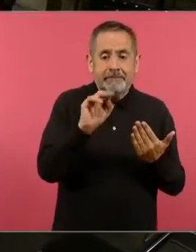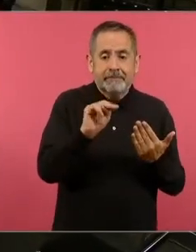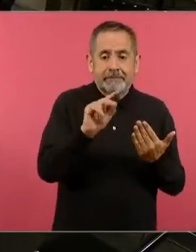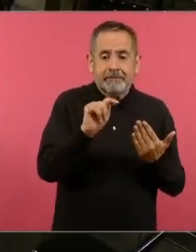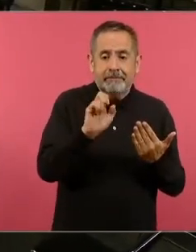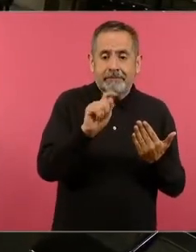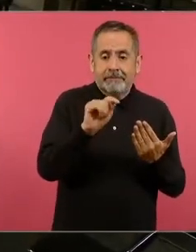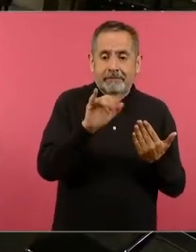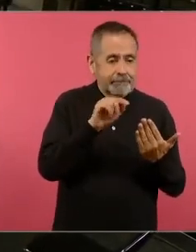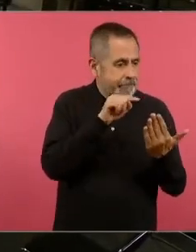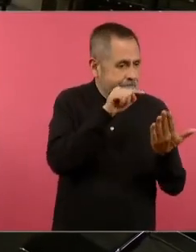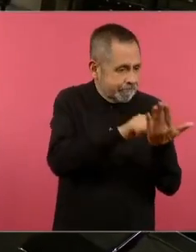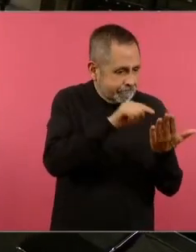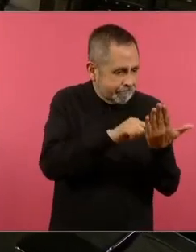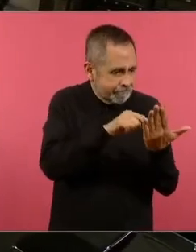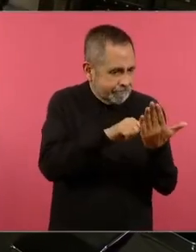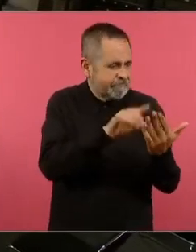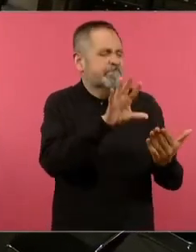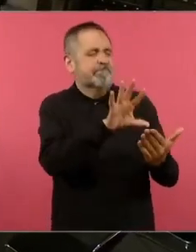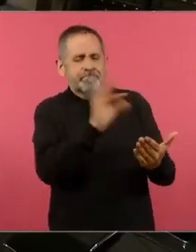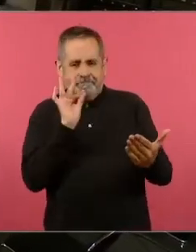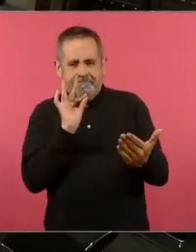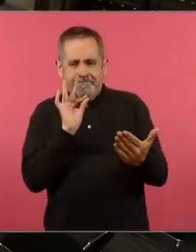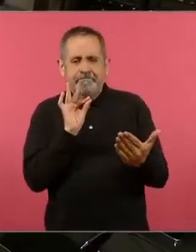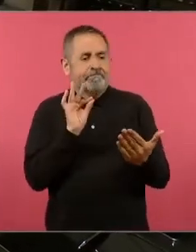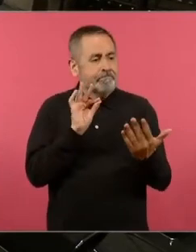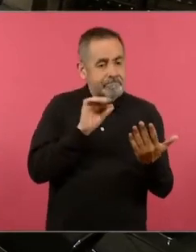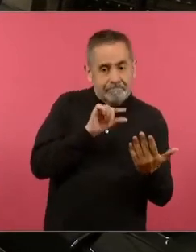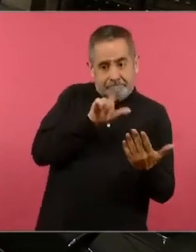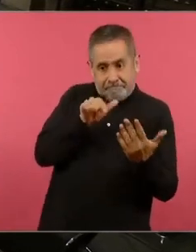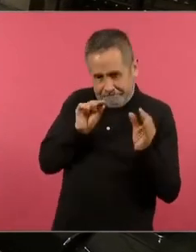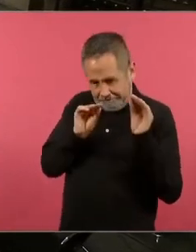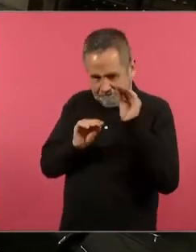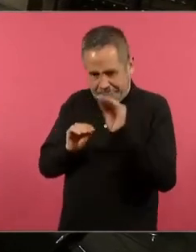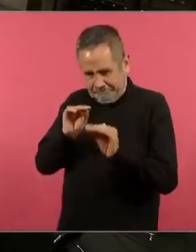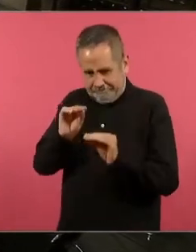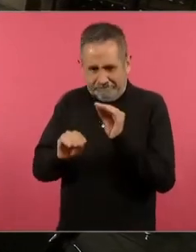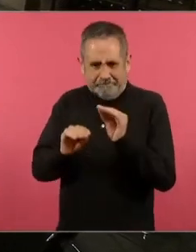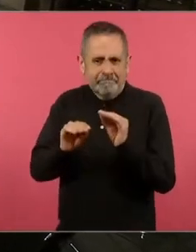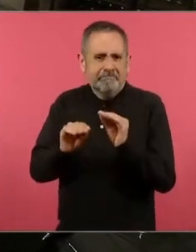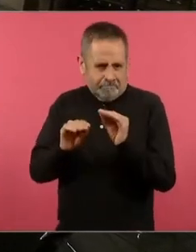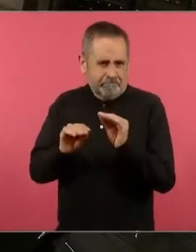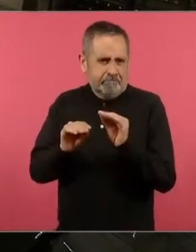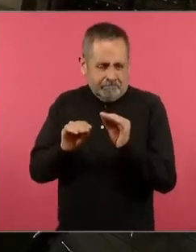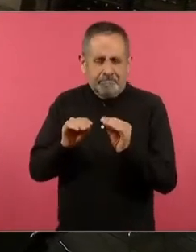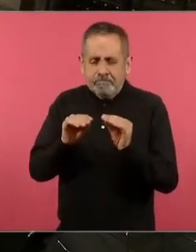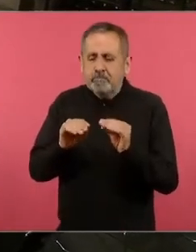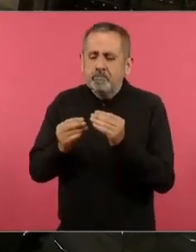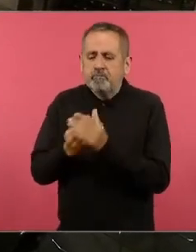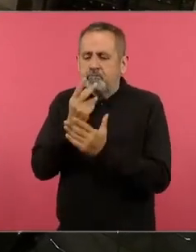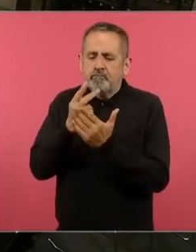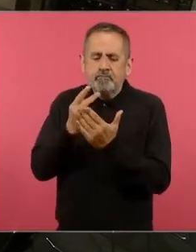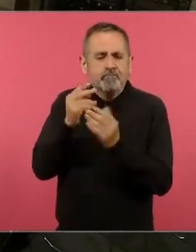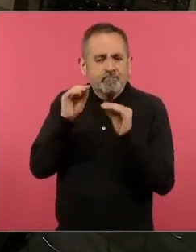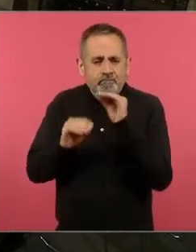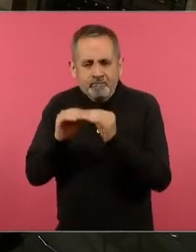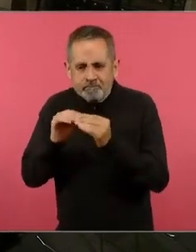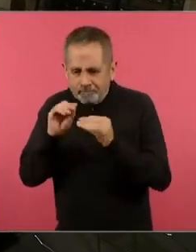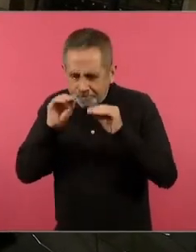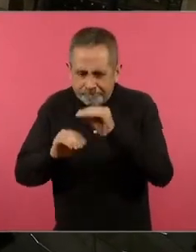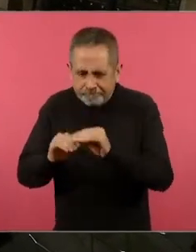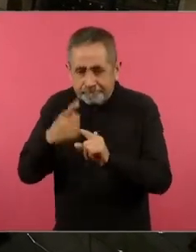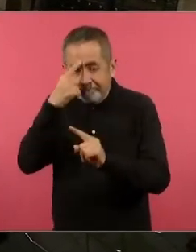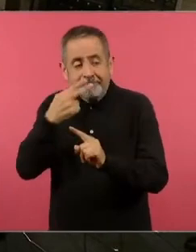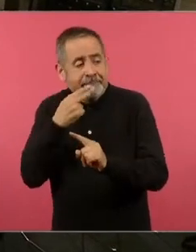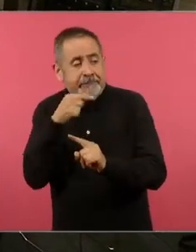y podemos hacer ese codiseño particular en el contexto en donde estamos trabajando para eso sirven los